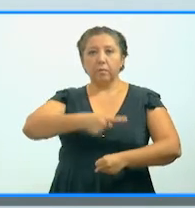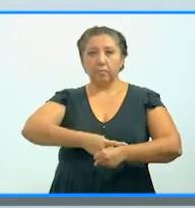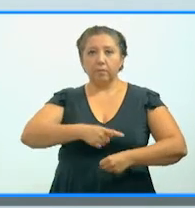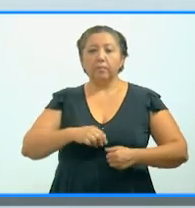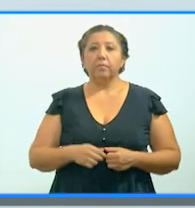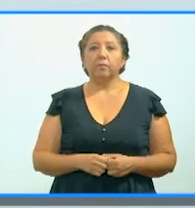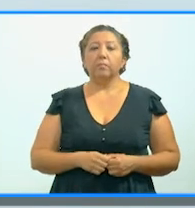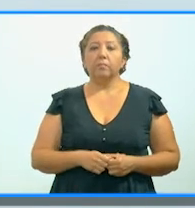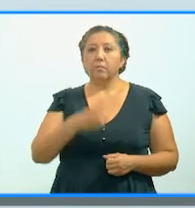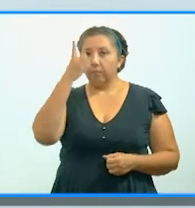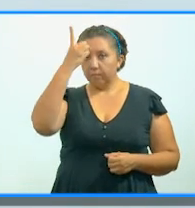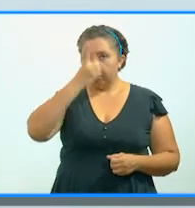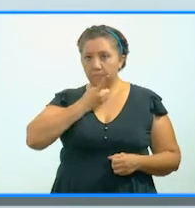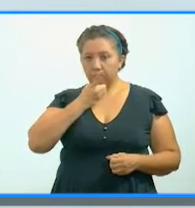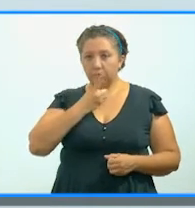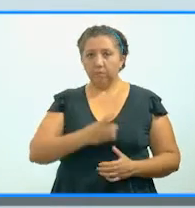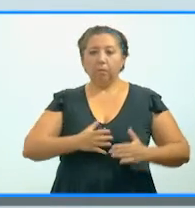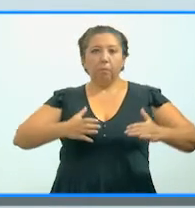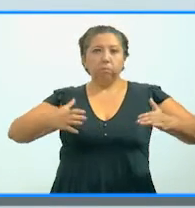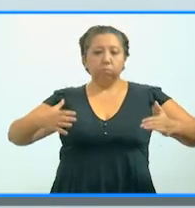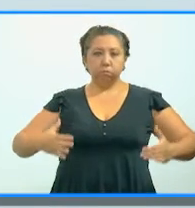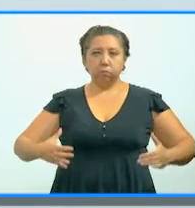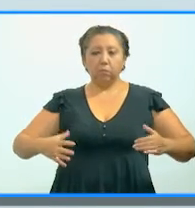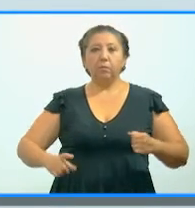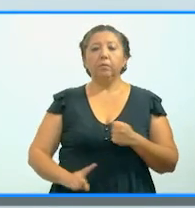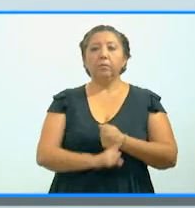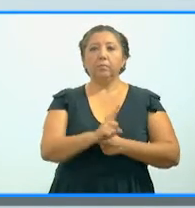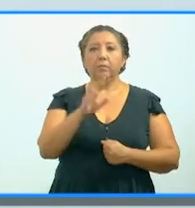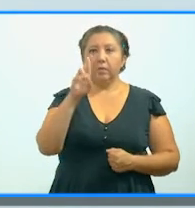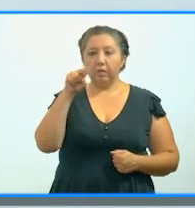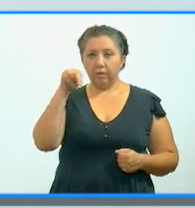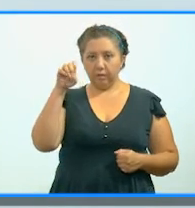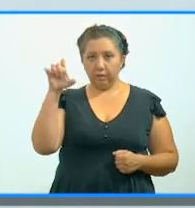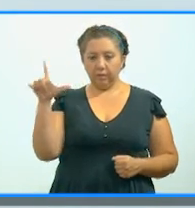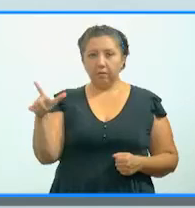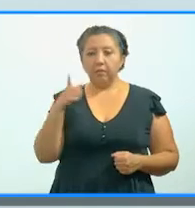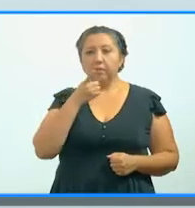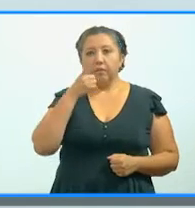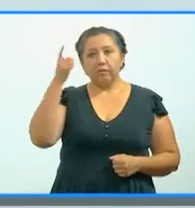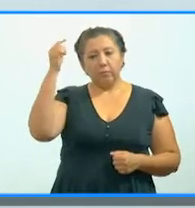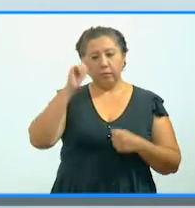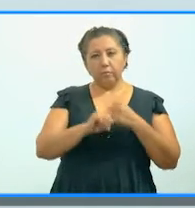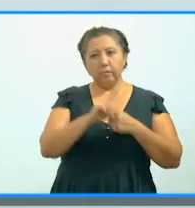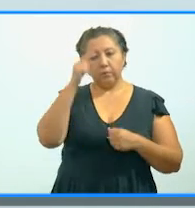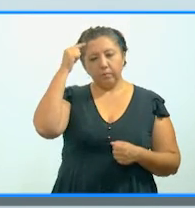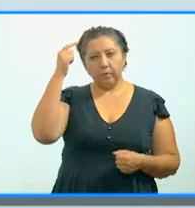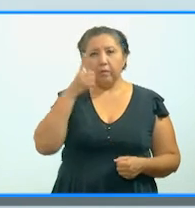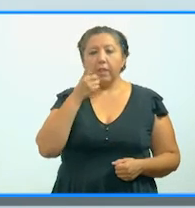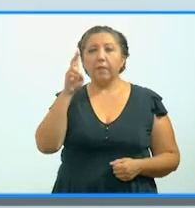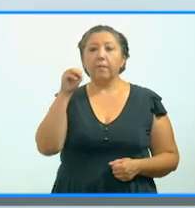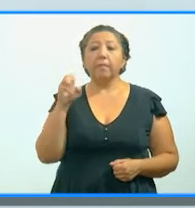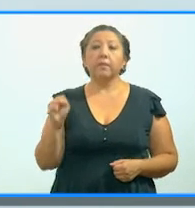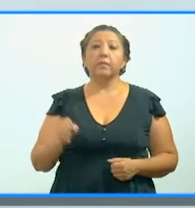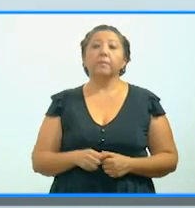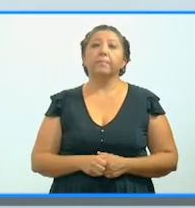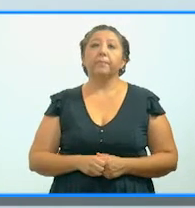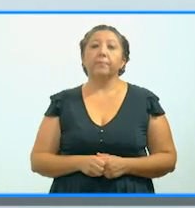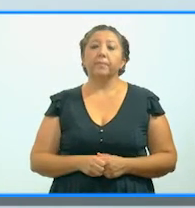arterial sistémica, diabetes mellitus, obesidad, insuficiencia renal crónica, demencia, cardiopatías y asma.